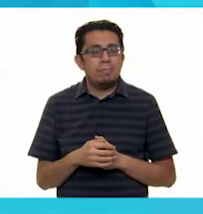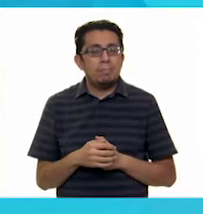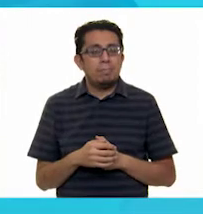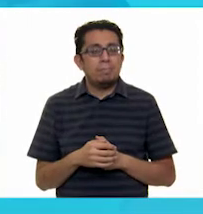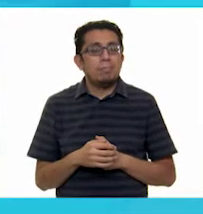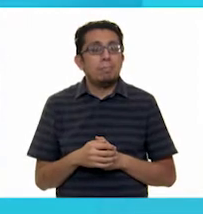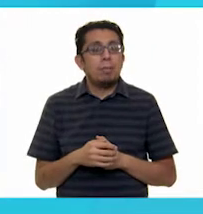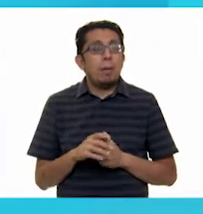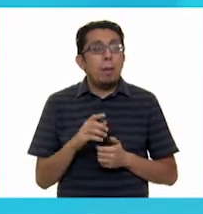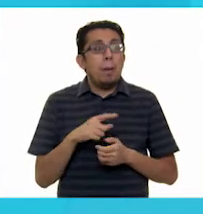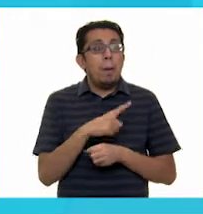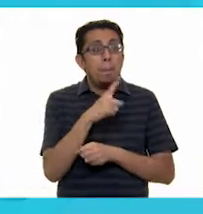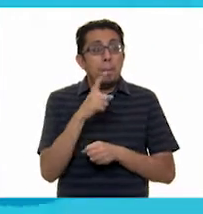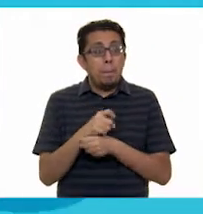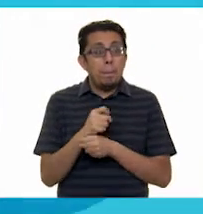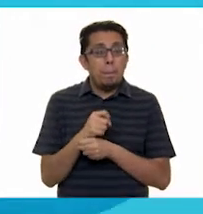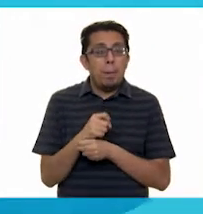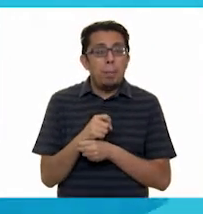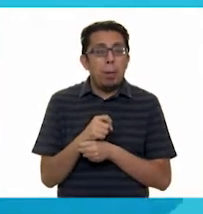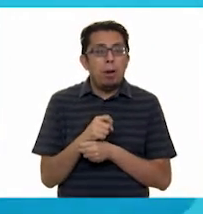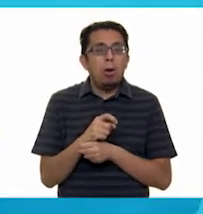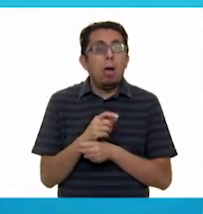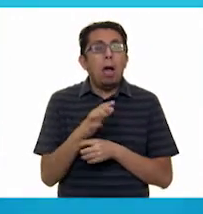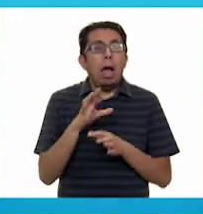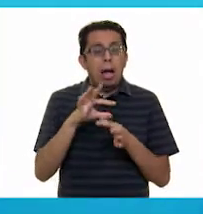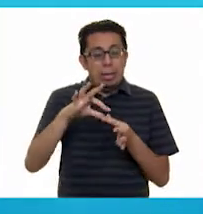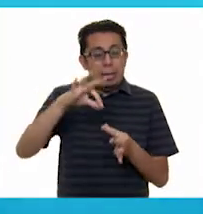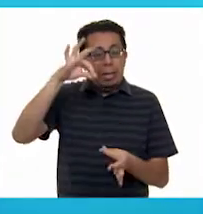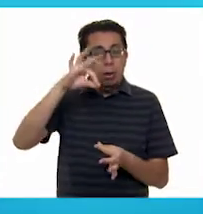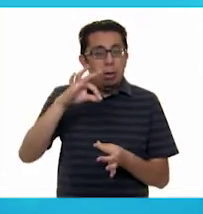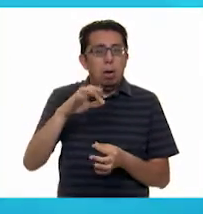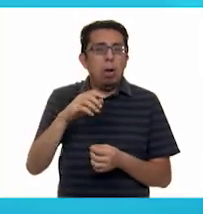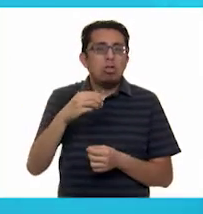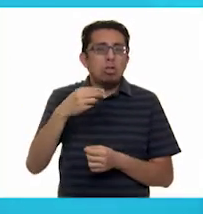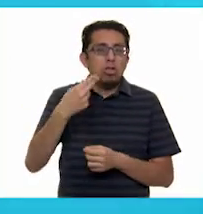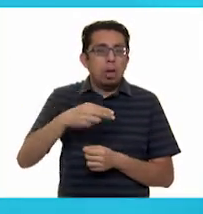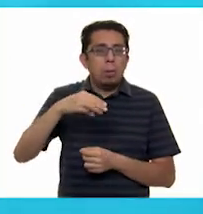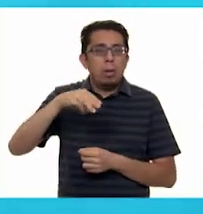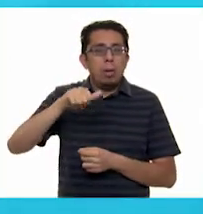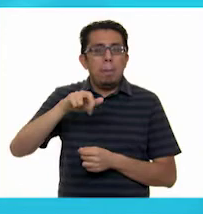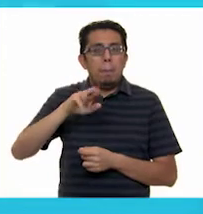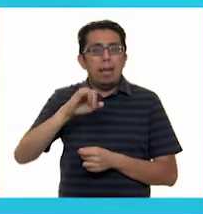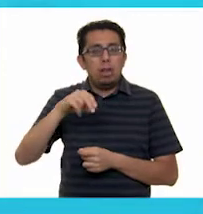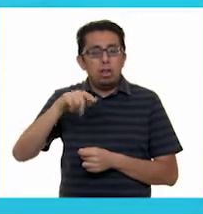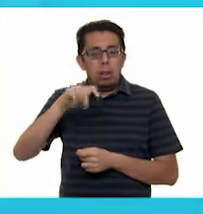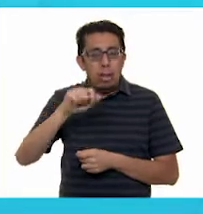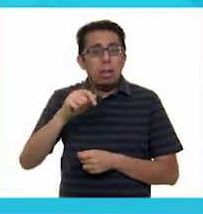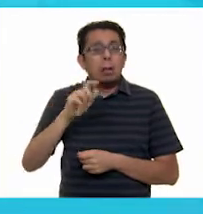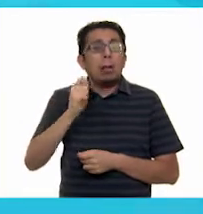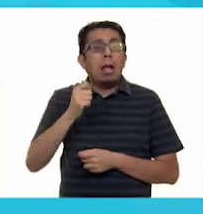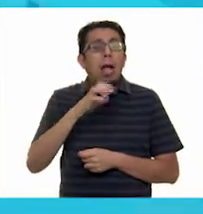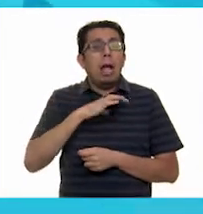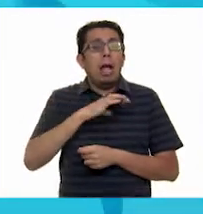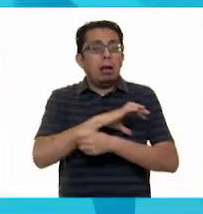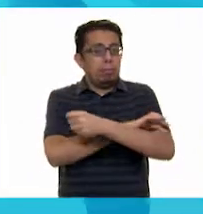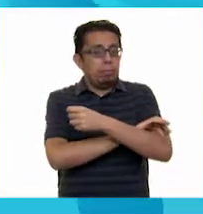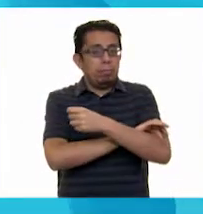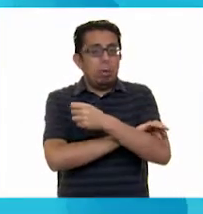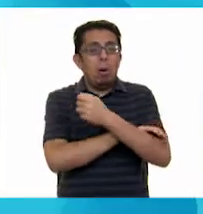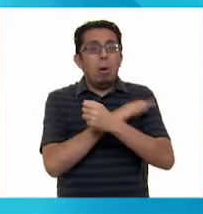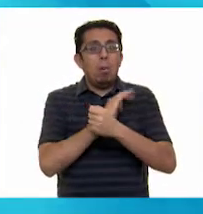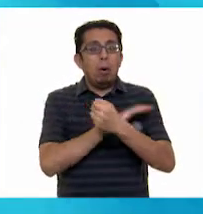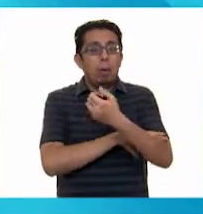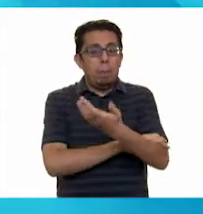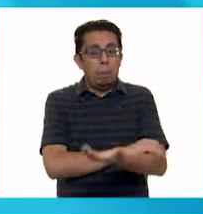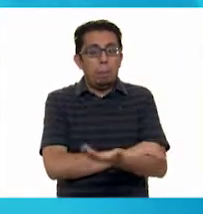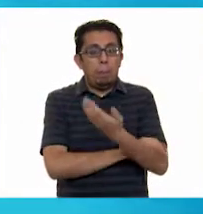con el títere de hilo o marioneta. Estos se caracterizan por estar articulados, es decir, que pueden mover todas